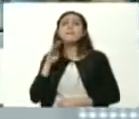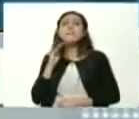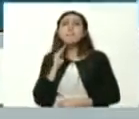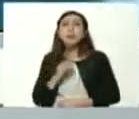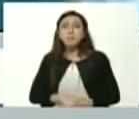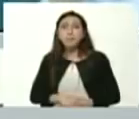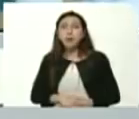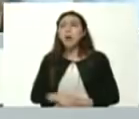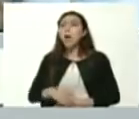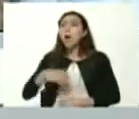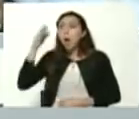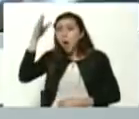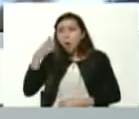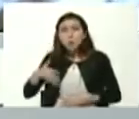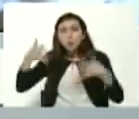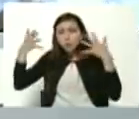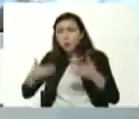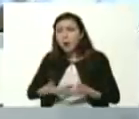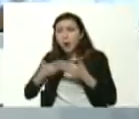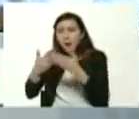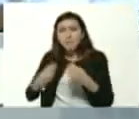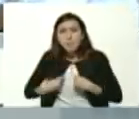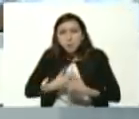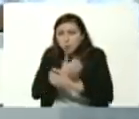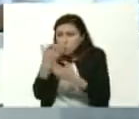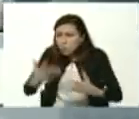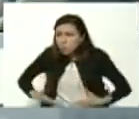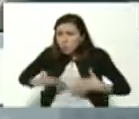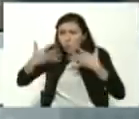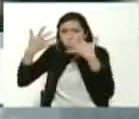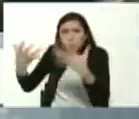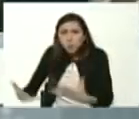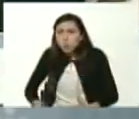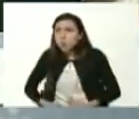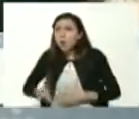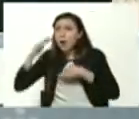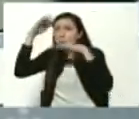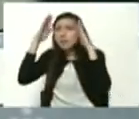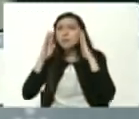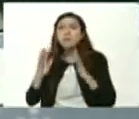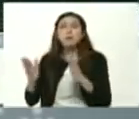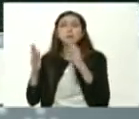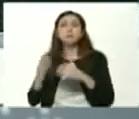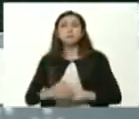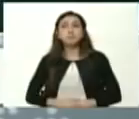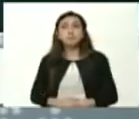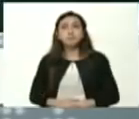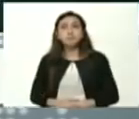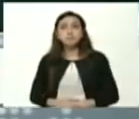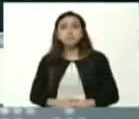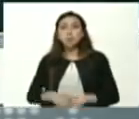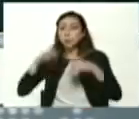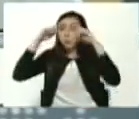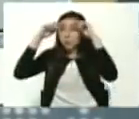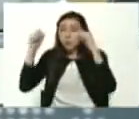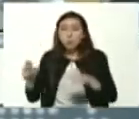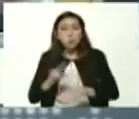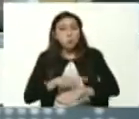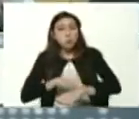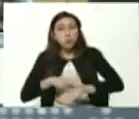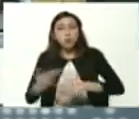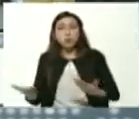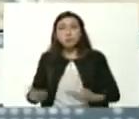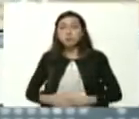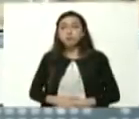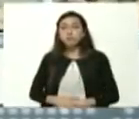el conocimiento y la vida del médico y la médica por el paciente del profesional de salud que hablemos